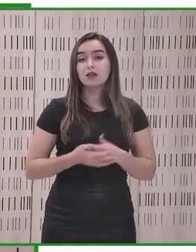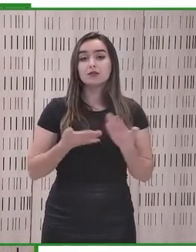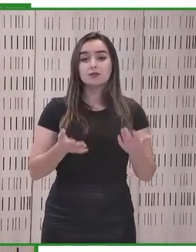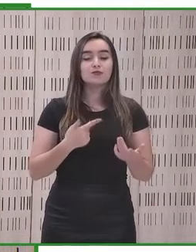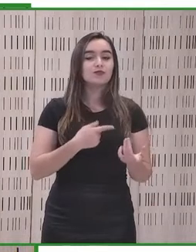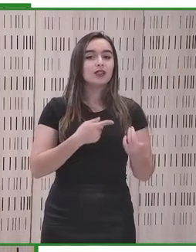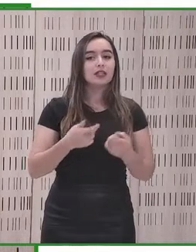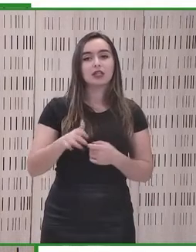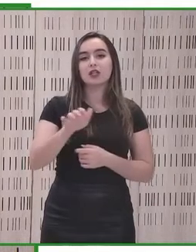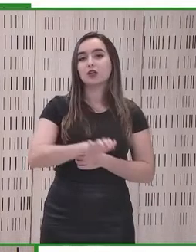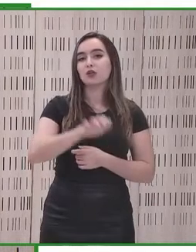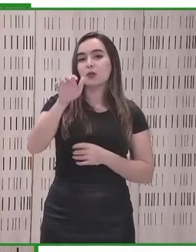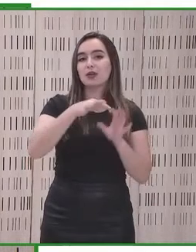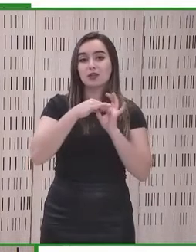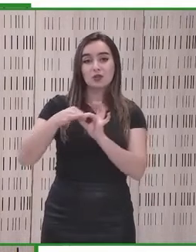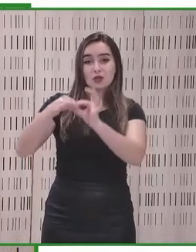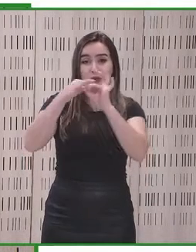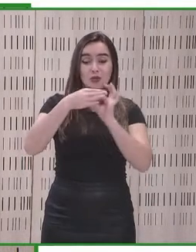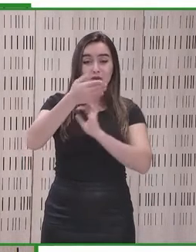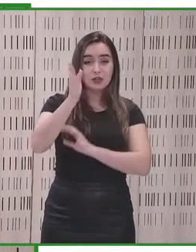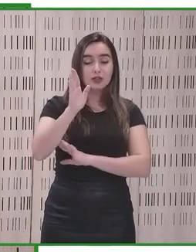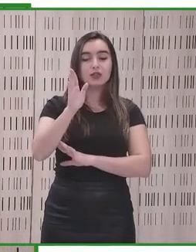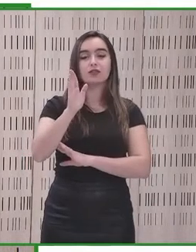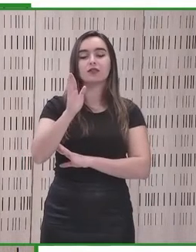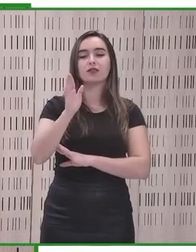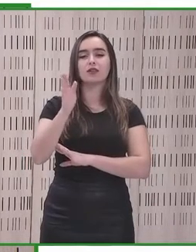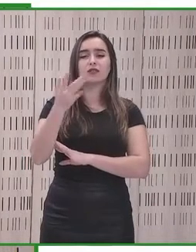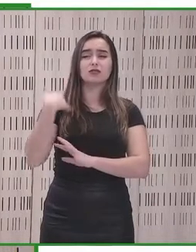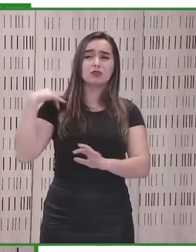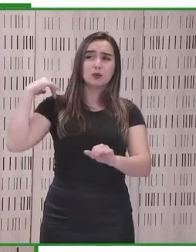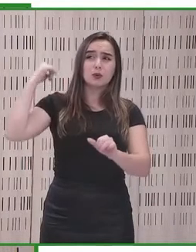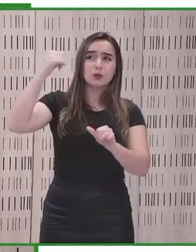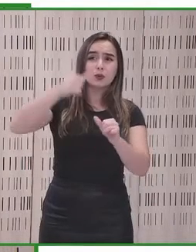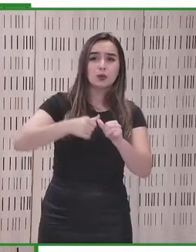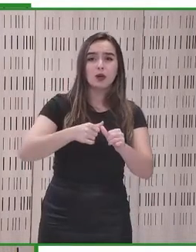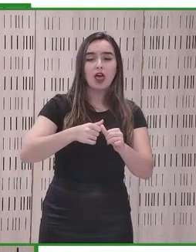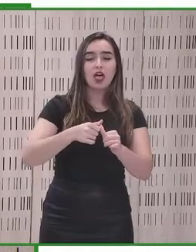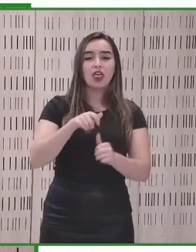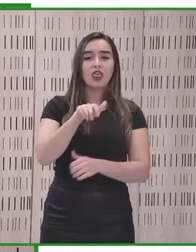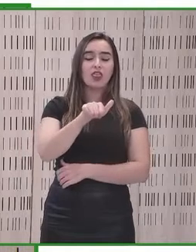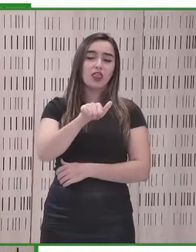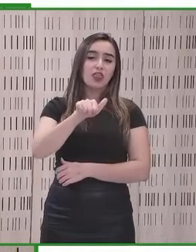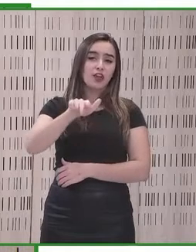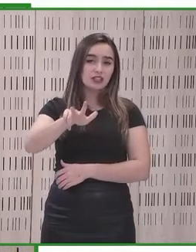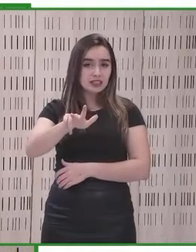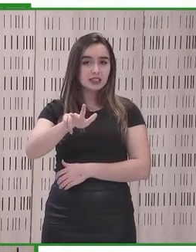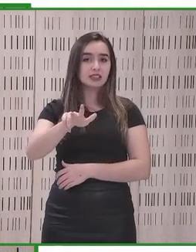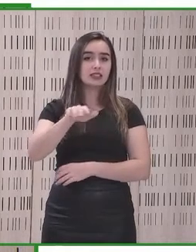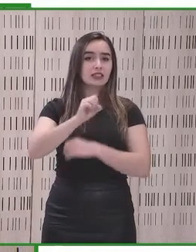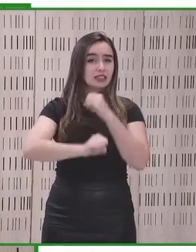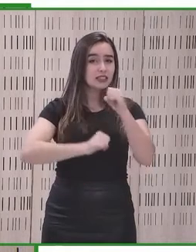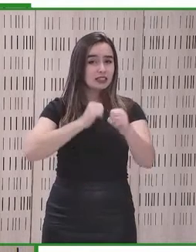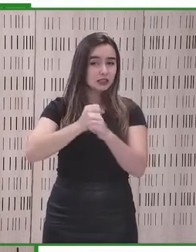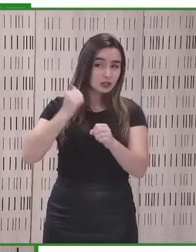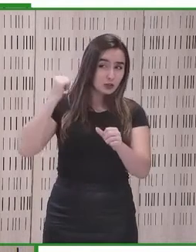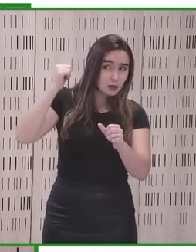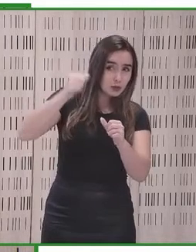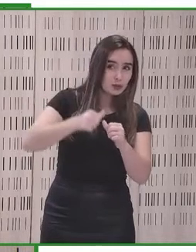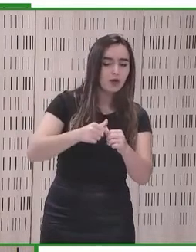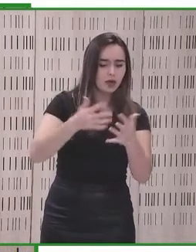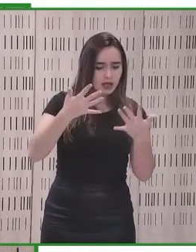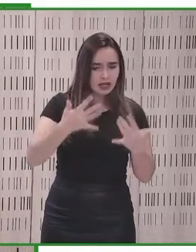Europea adopte, después ya de más de 13 años de bloqueo, una directiva